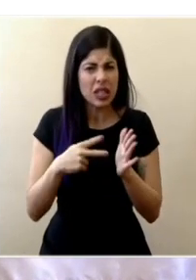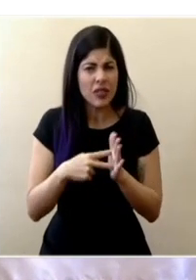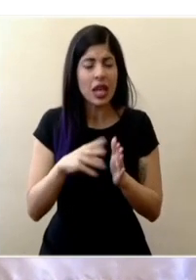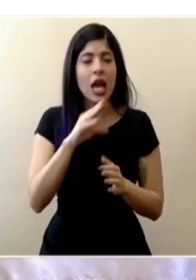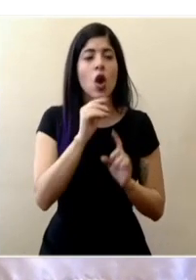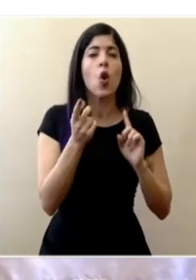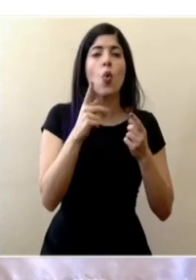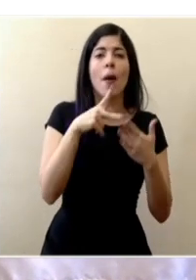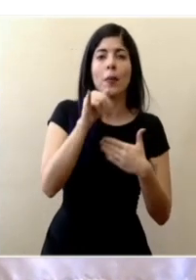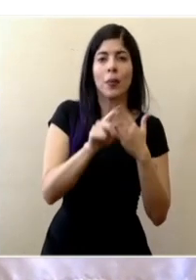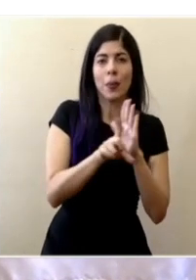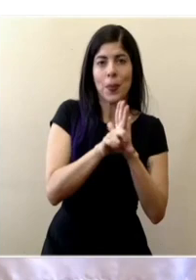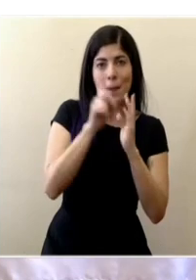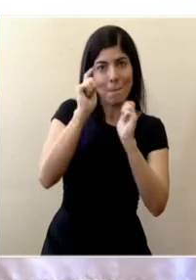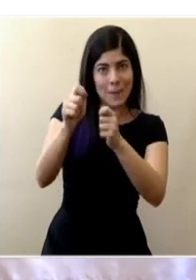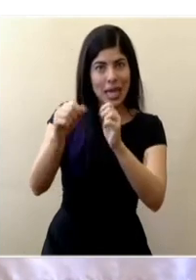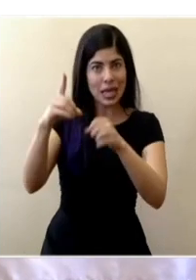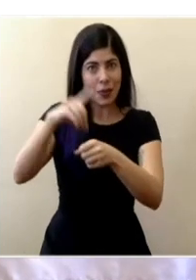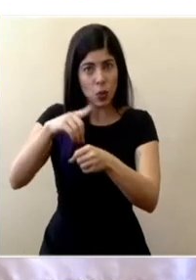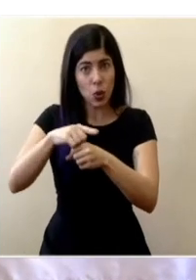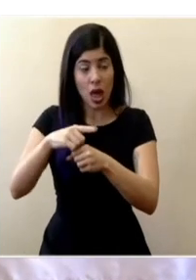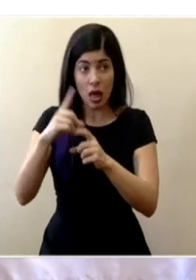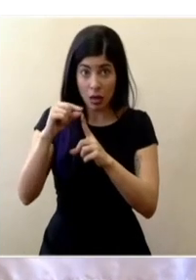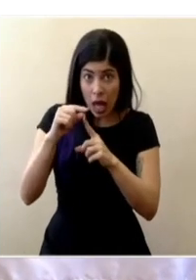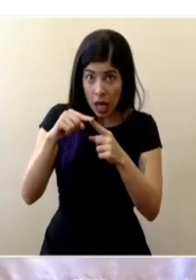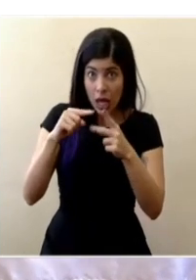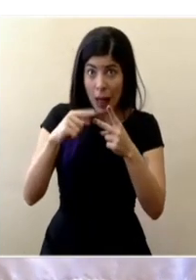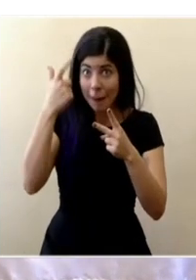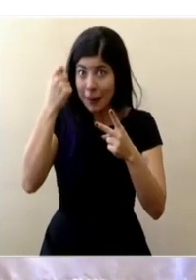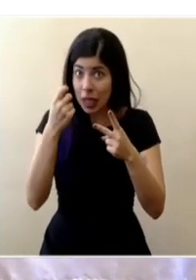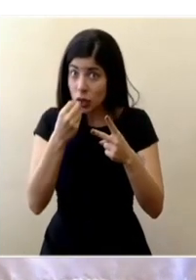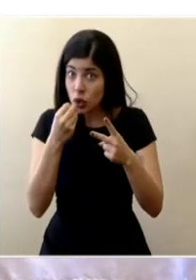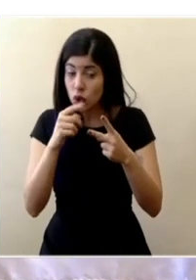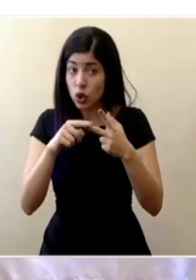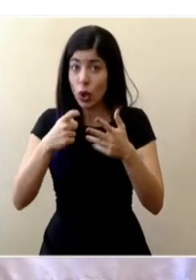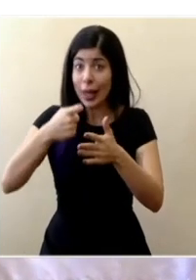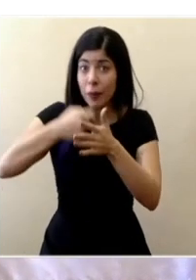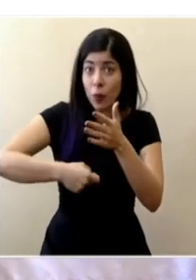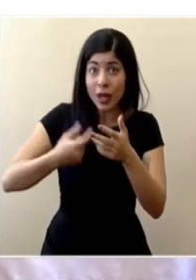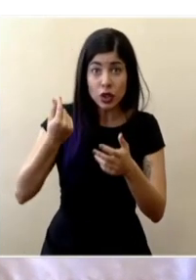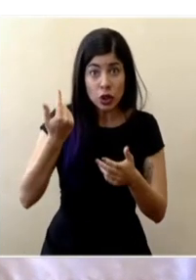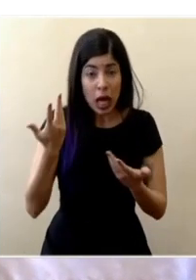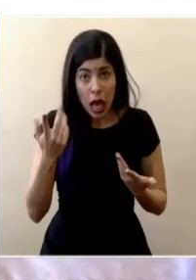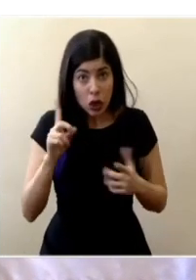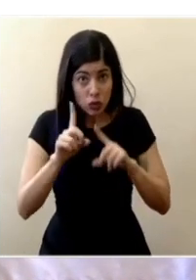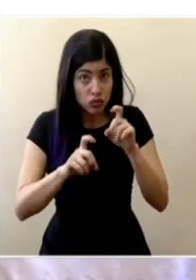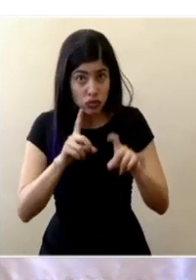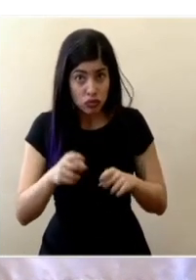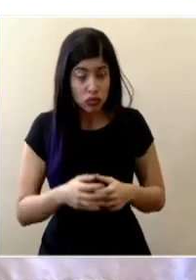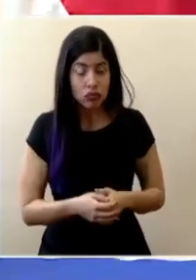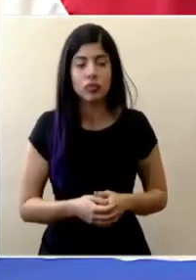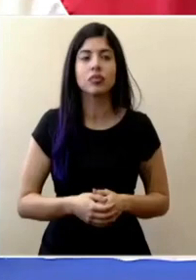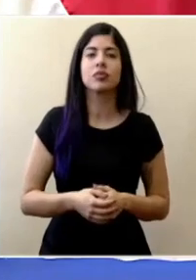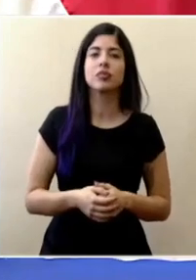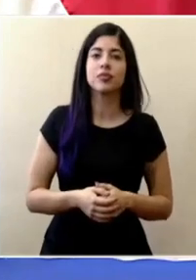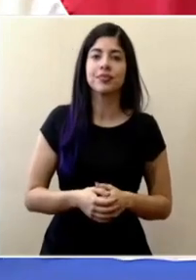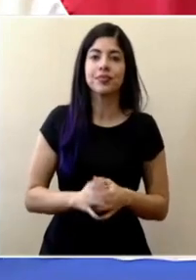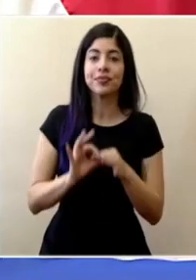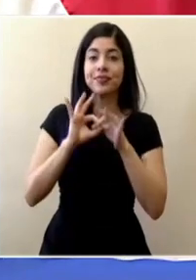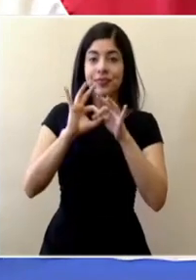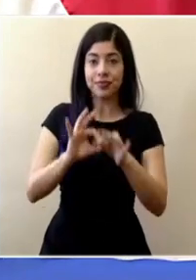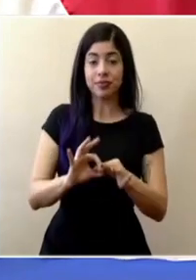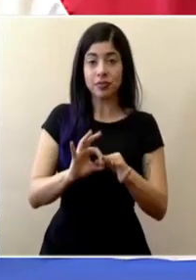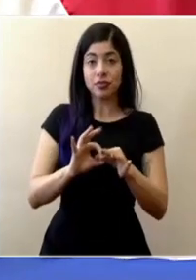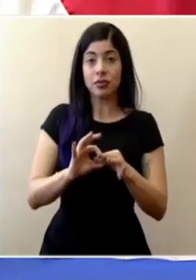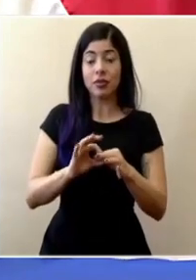para convocar a la discusión de diputados arrendamientos pensiones alimentarias impuestos a salarios en relación